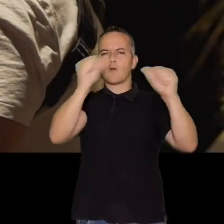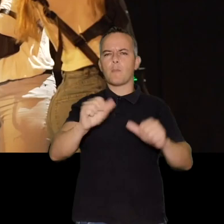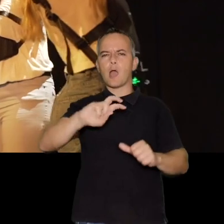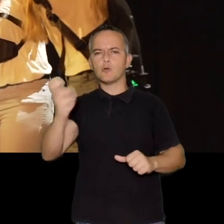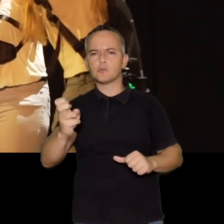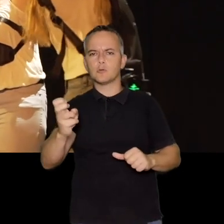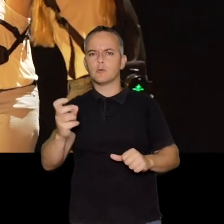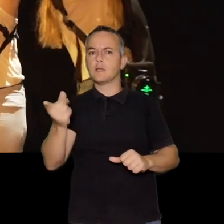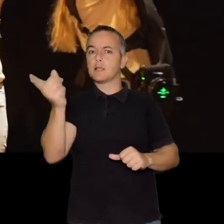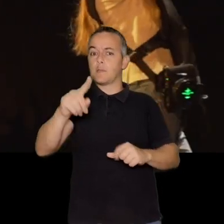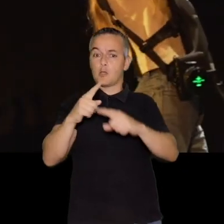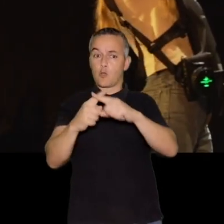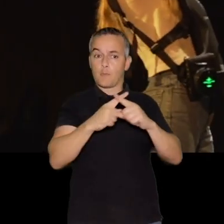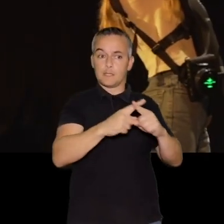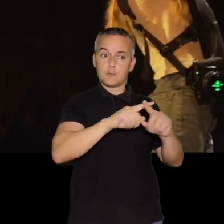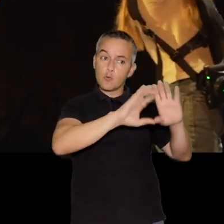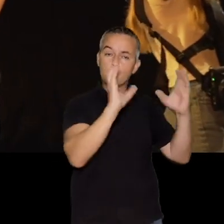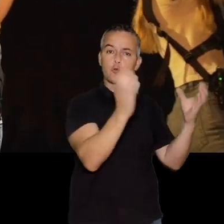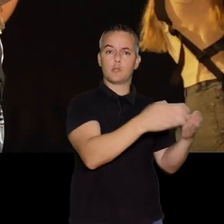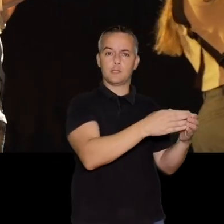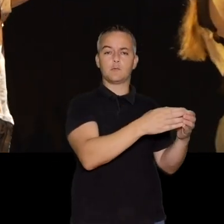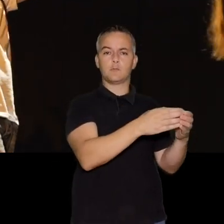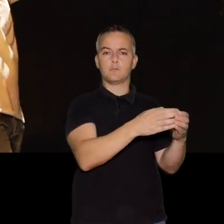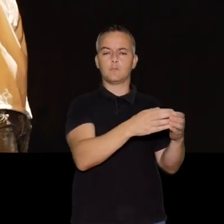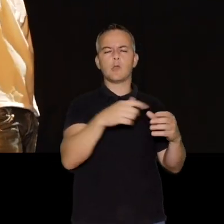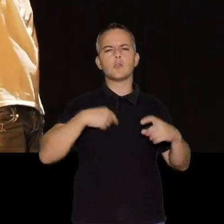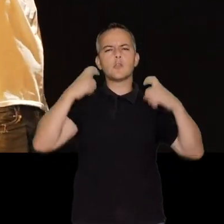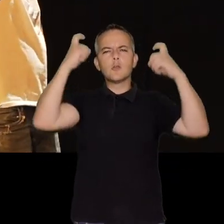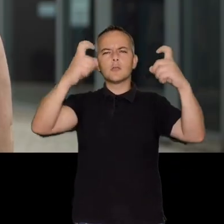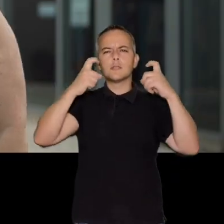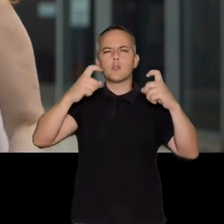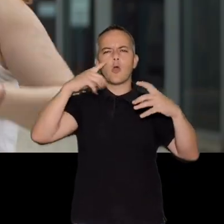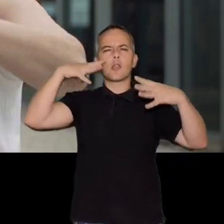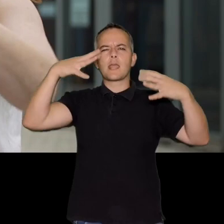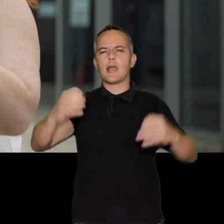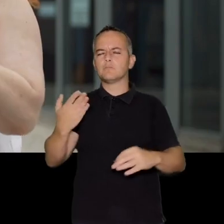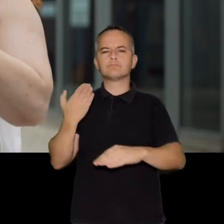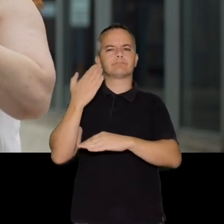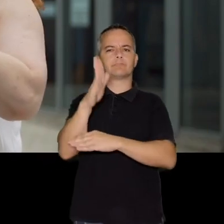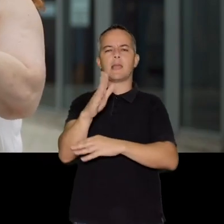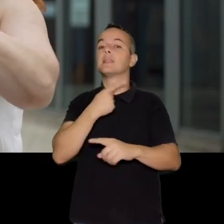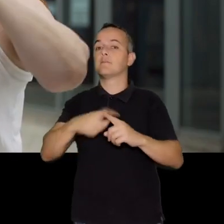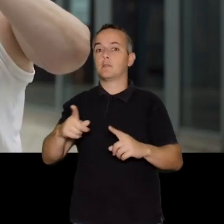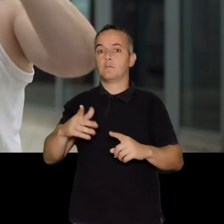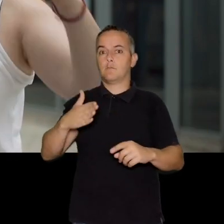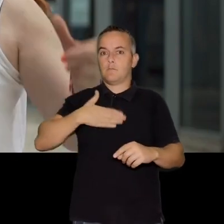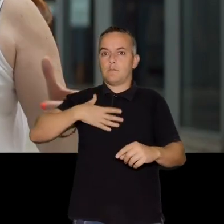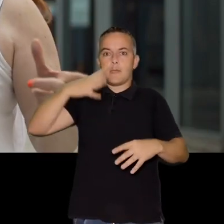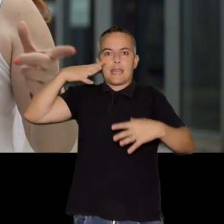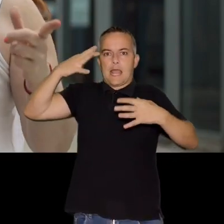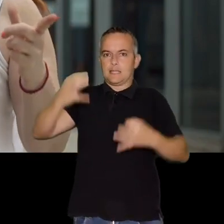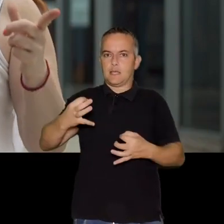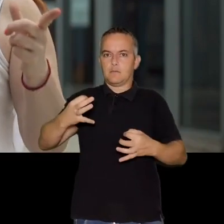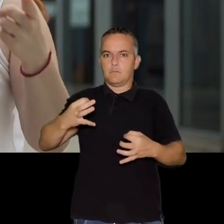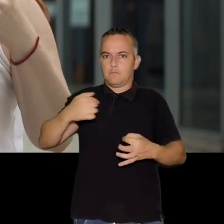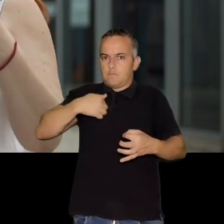a tomar decisiones desde otros lugares y a compartirlas también con el colectivo. Yo intento traer una realidad diferente,